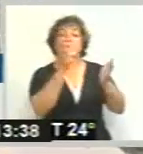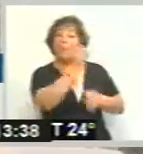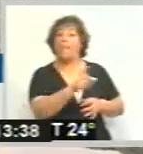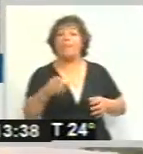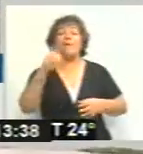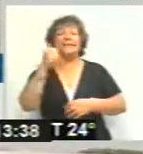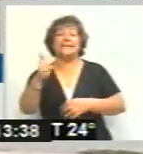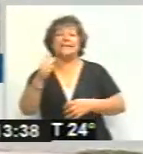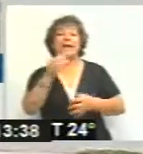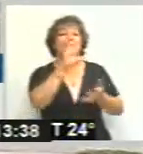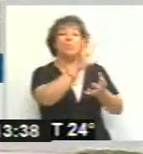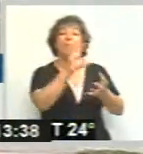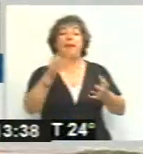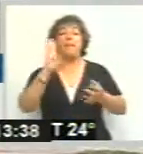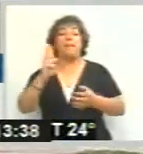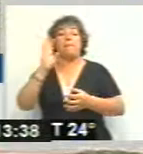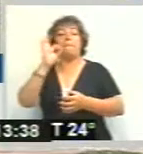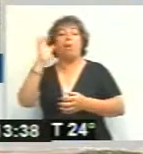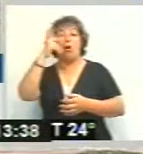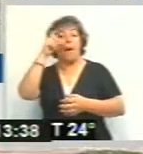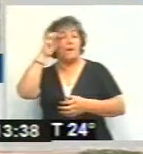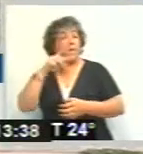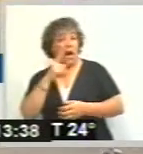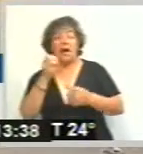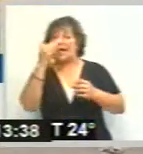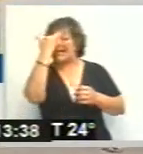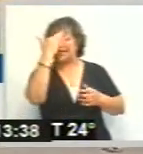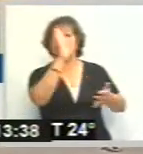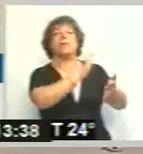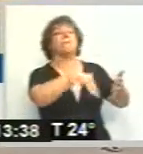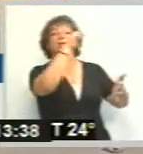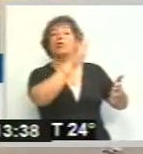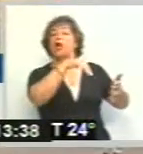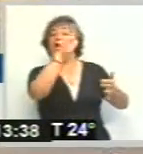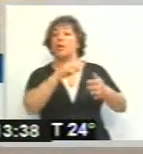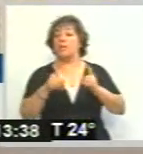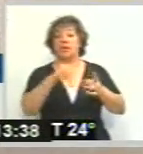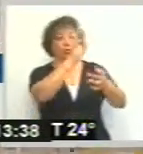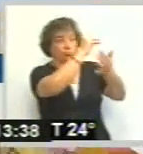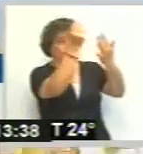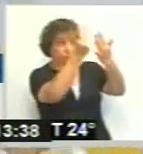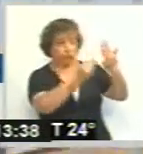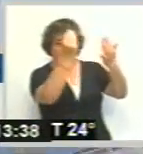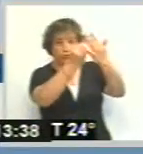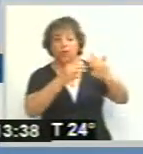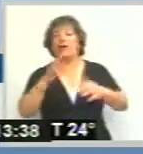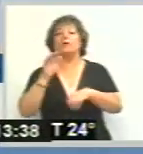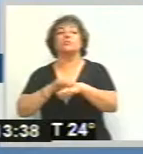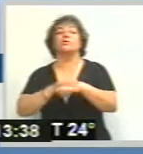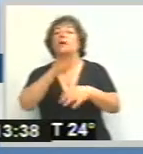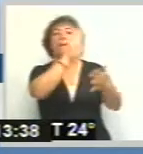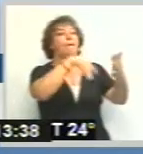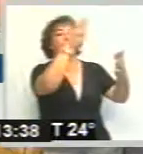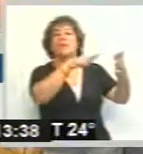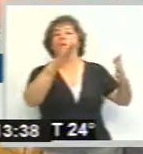muralistas de la Bohemia, hay 15 pintores que mientras los muralistas van haciendo los dibujos los pintores solo pintan,